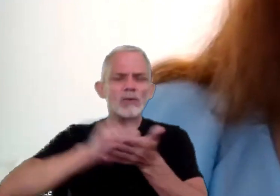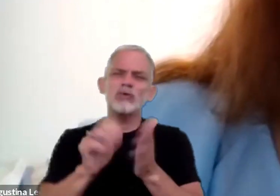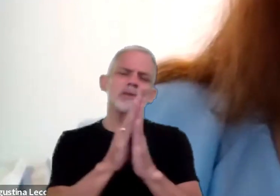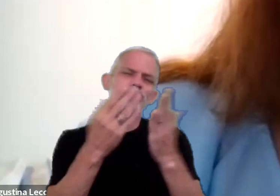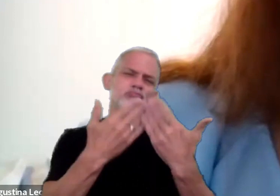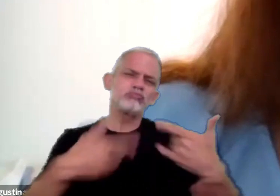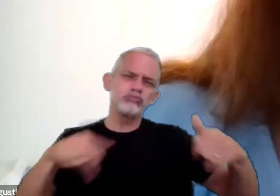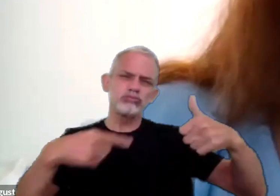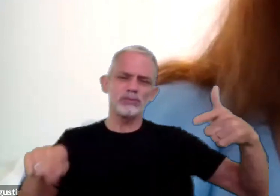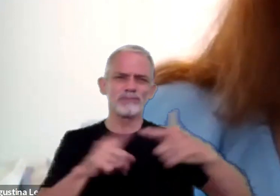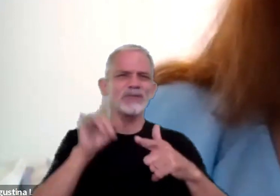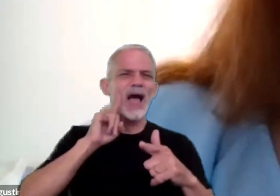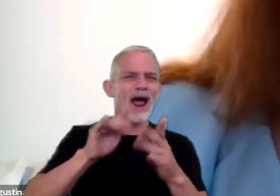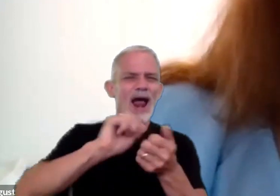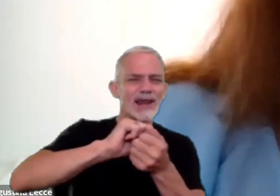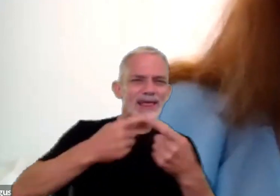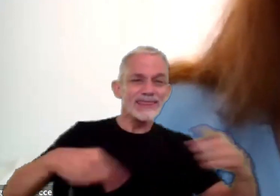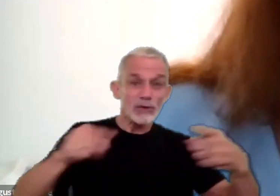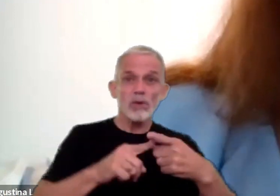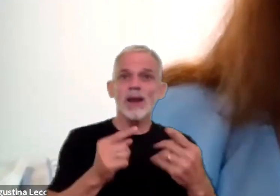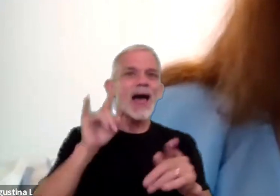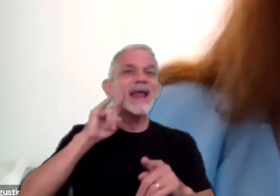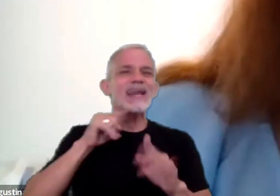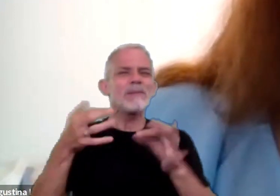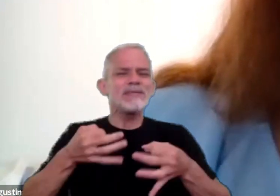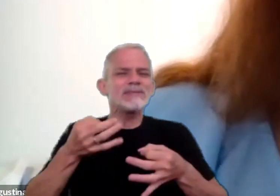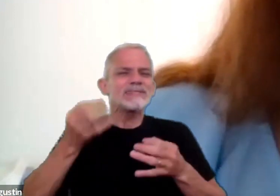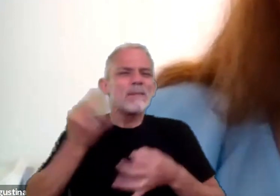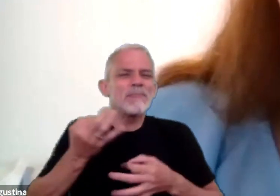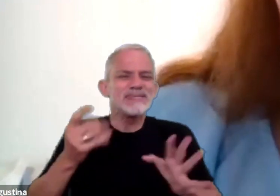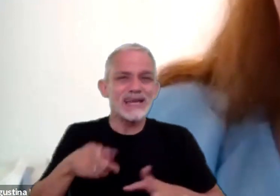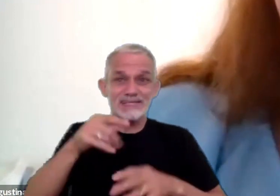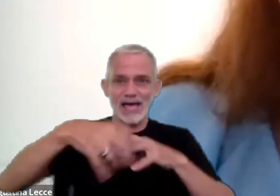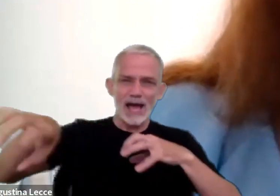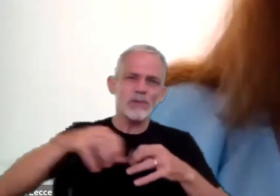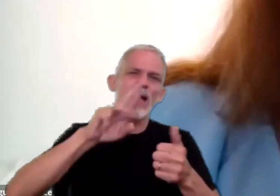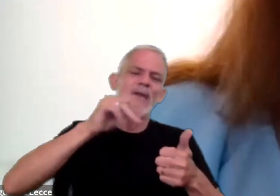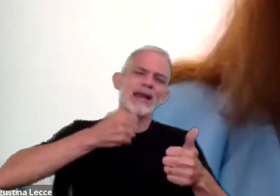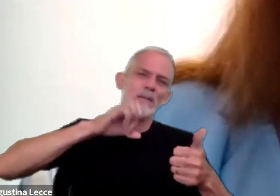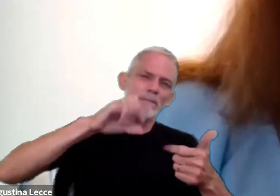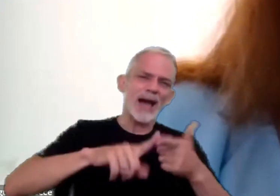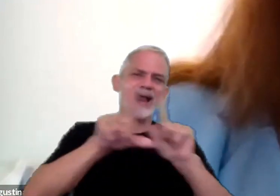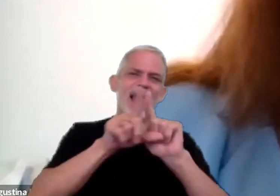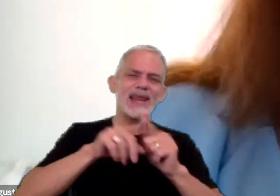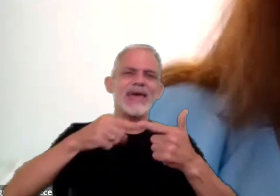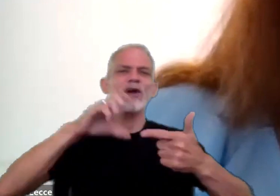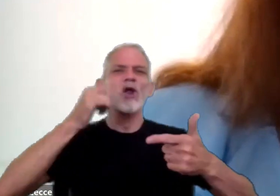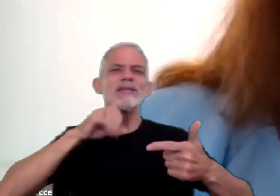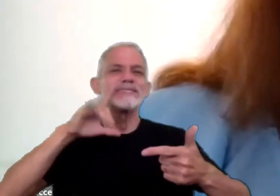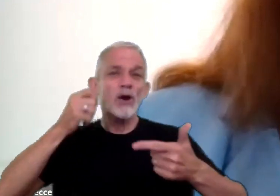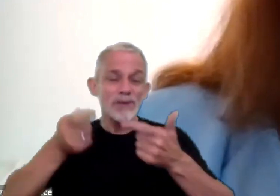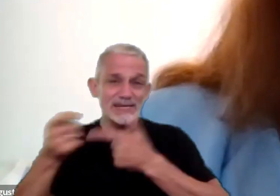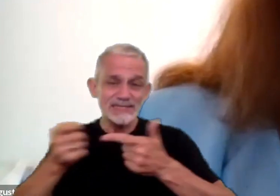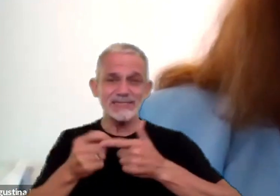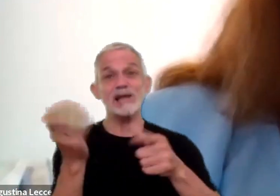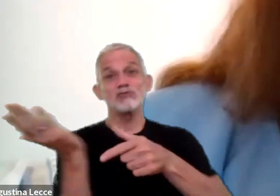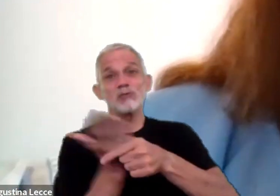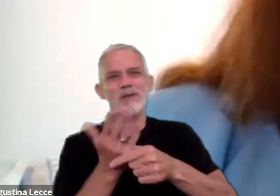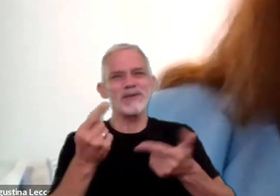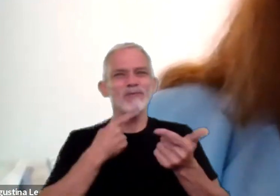artículos de índole tributaria para revistas especializadas del área, como EREPAR, la ley cronista comercial en el suplemento fiscal